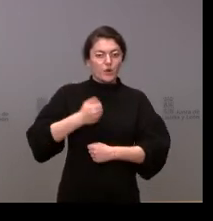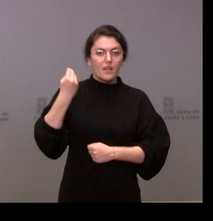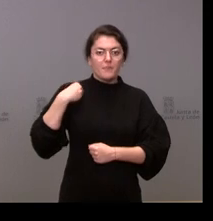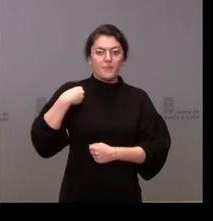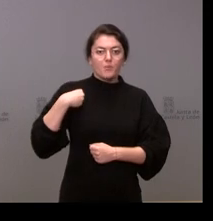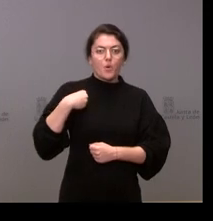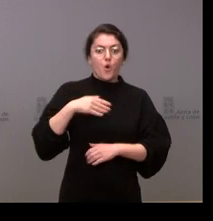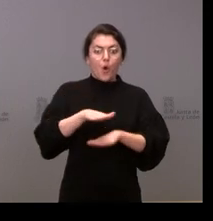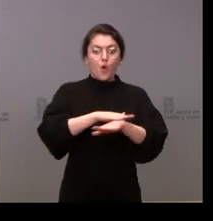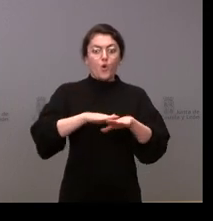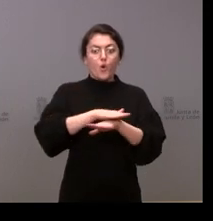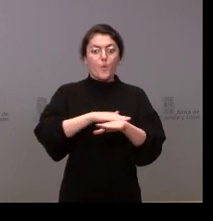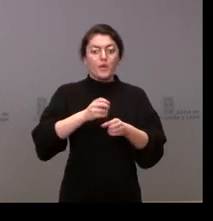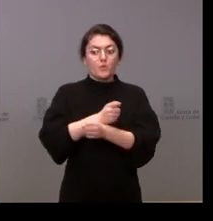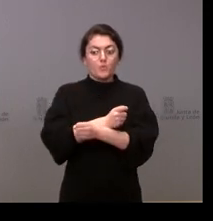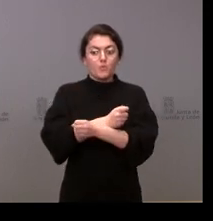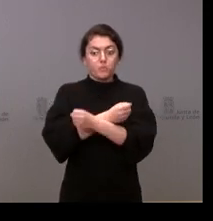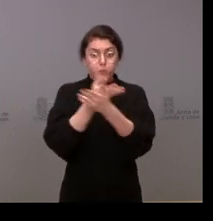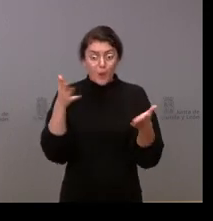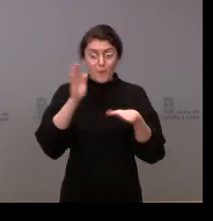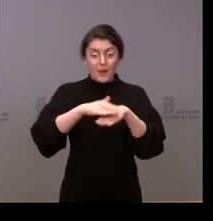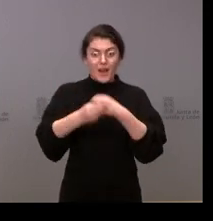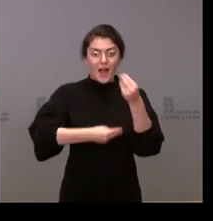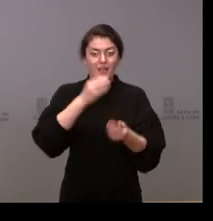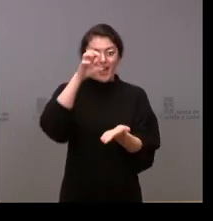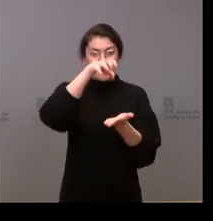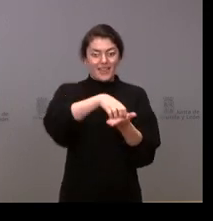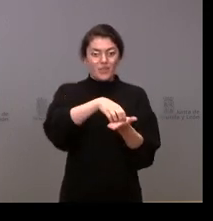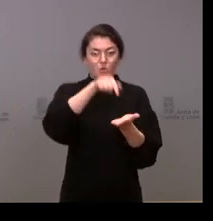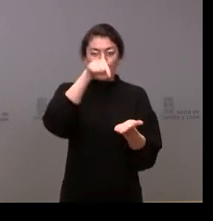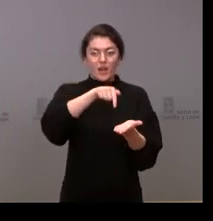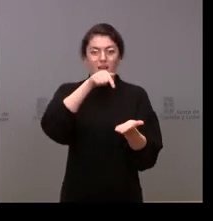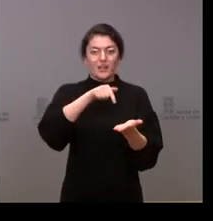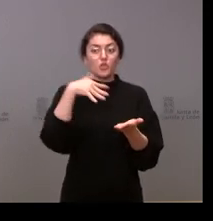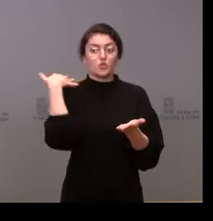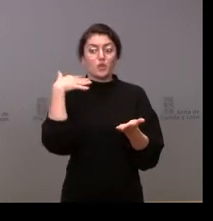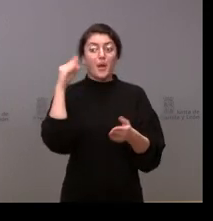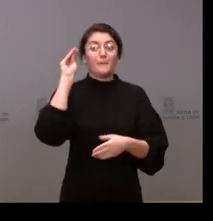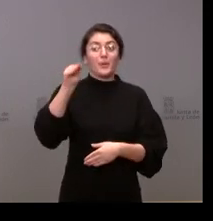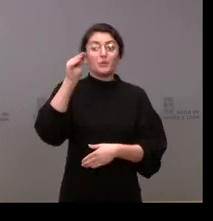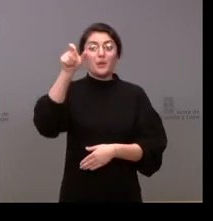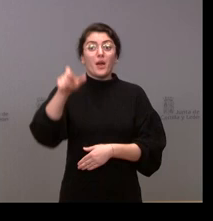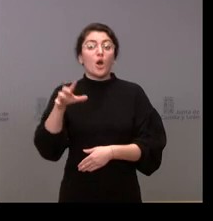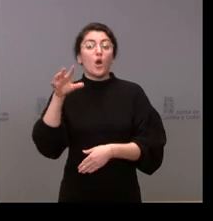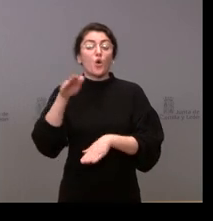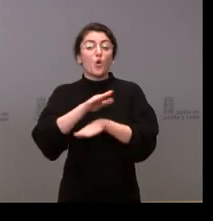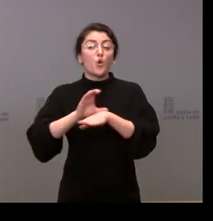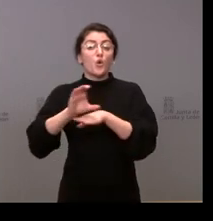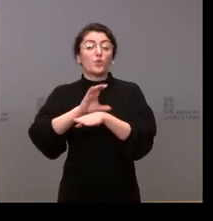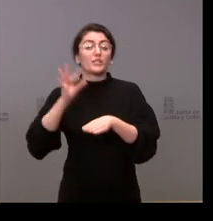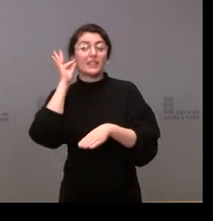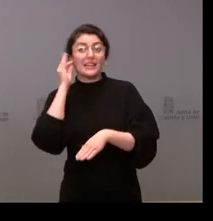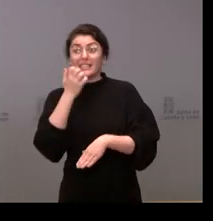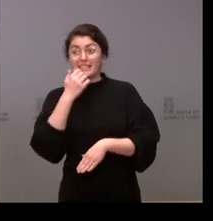para colocarlo en la ciudad de Soria esta mañana le preguntaban a la consejera si lo sabía decía que no que los asuntos de